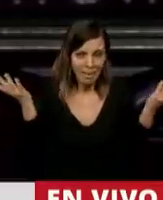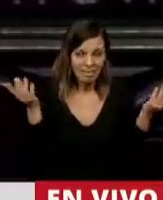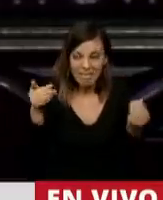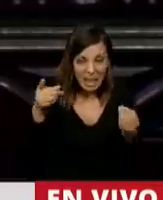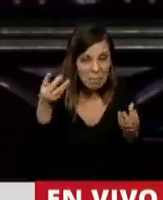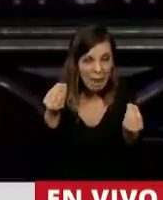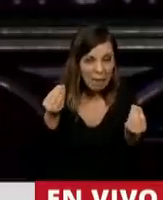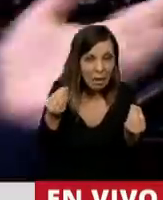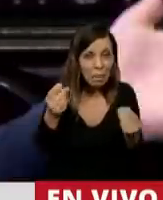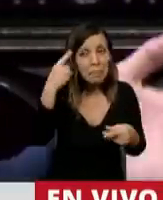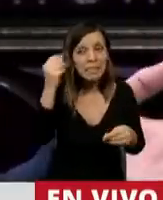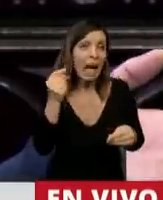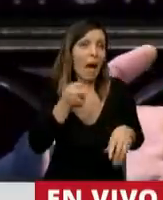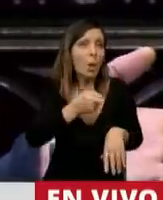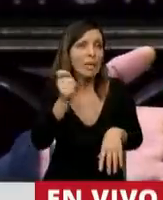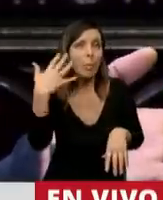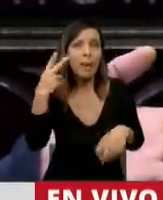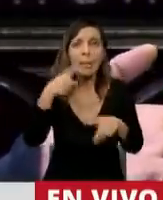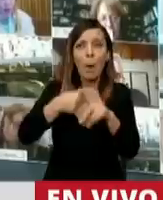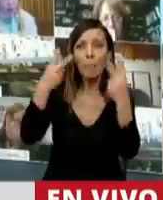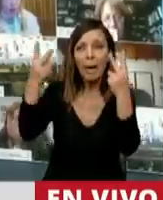Poder Judicial le haga algo en la Argentina. Ninguno.